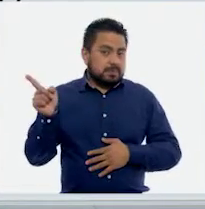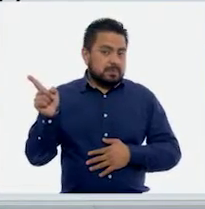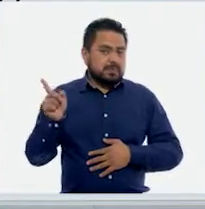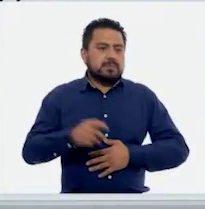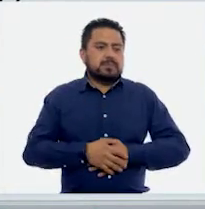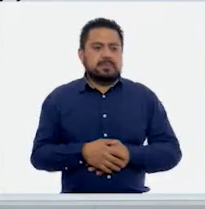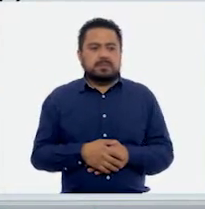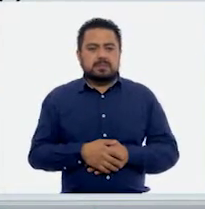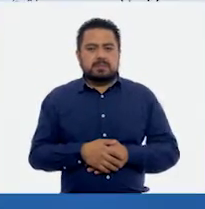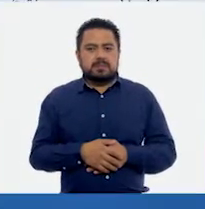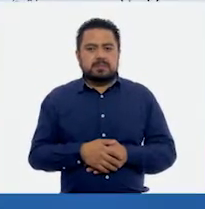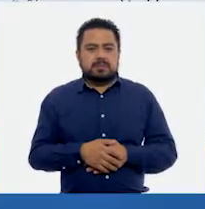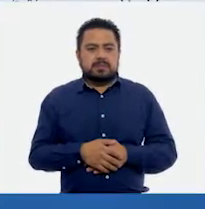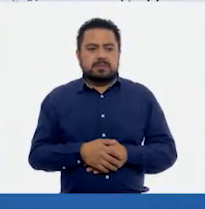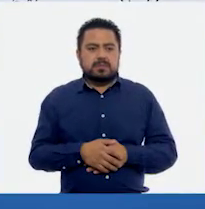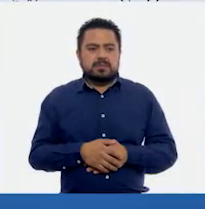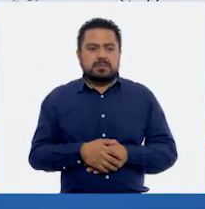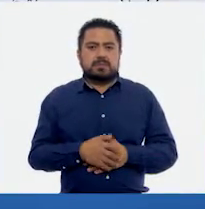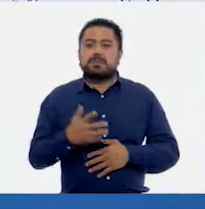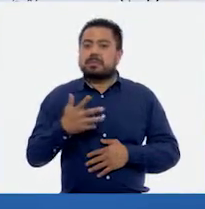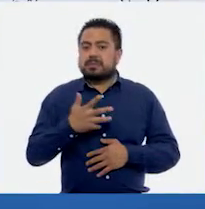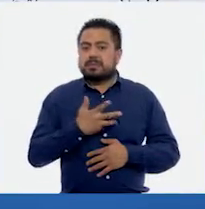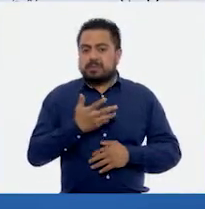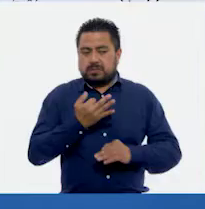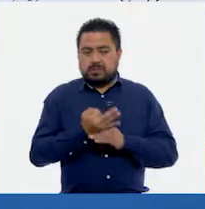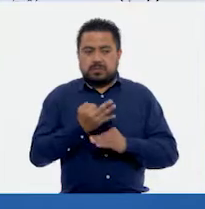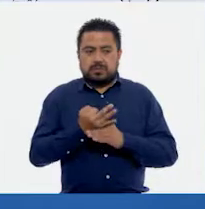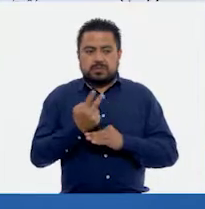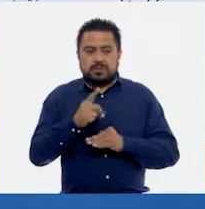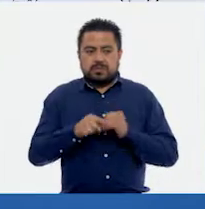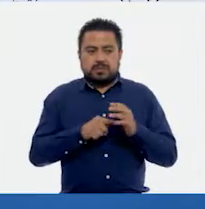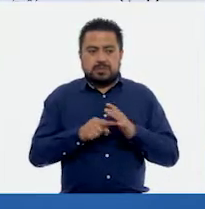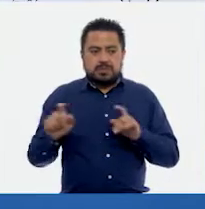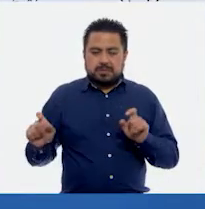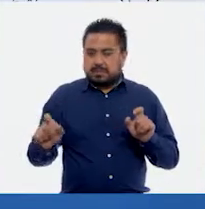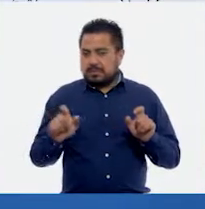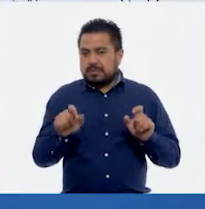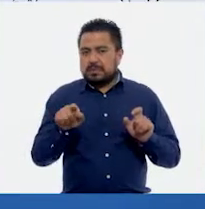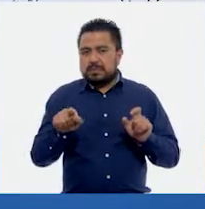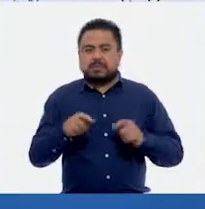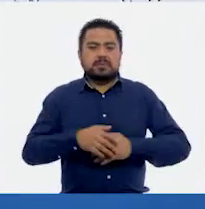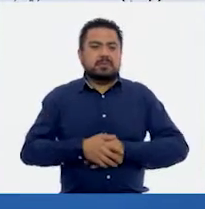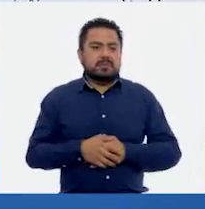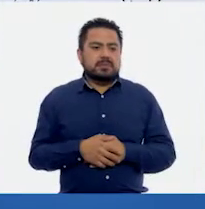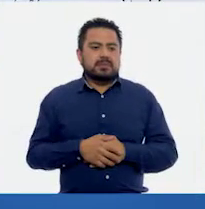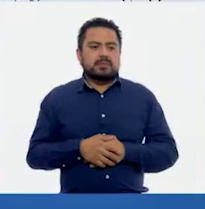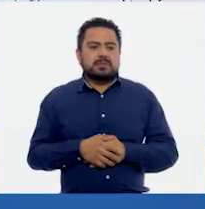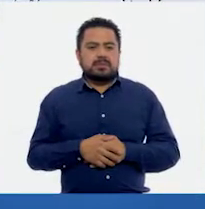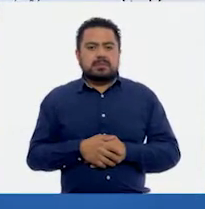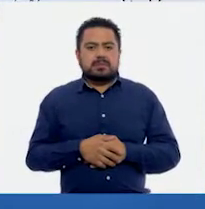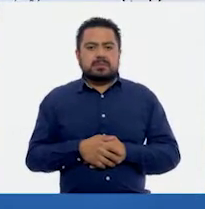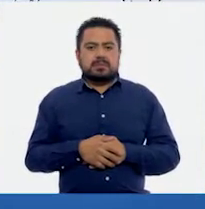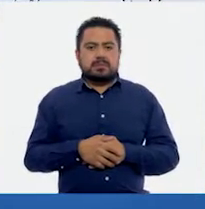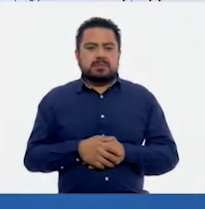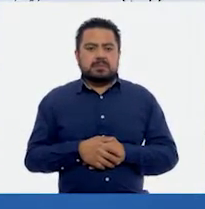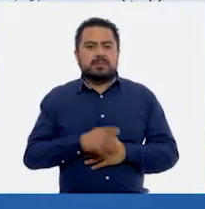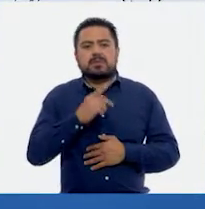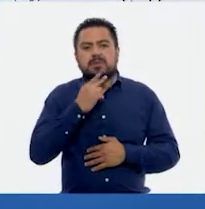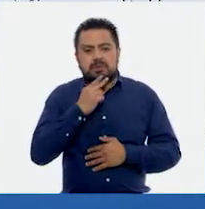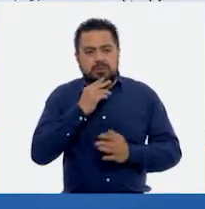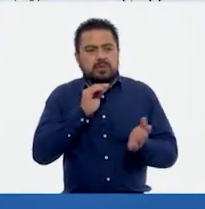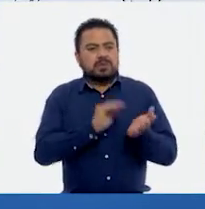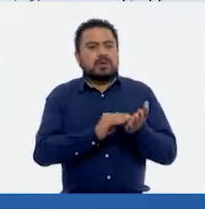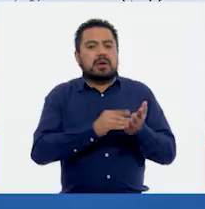Y 3. Y tenemos 2 lugares. Ya los centésimos, también los vamos a conservar acá.